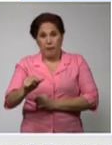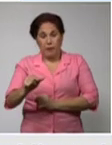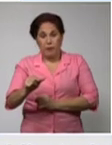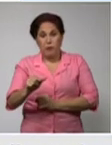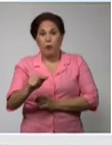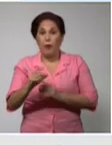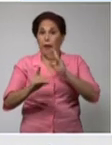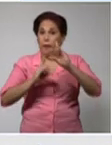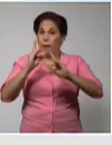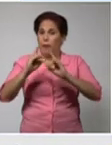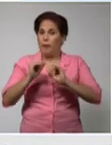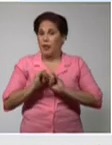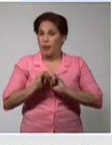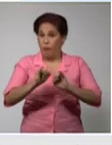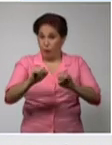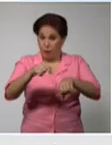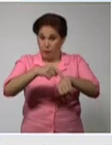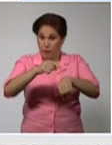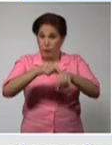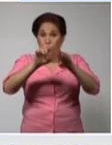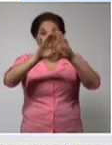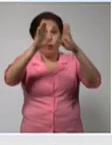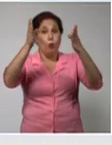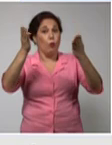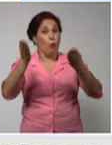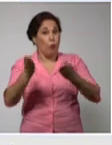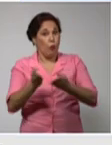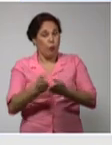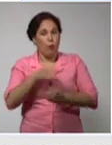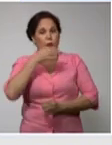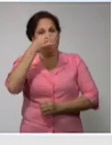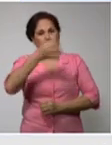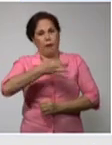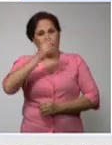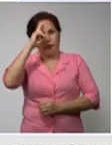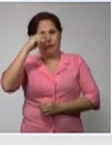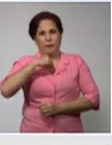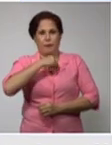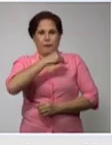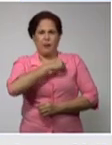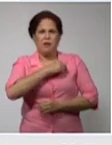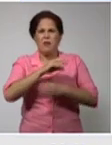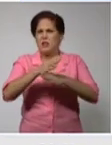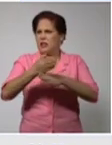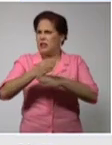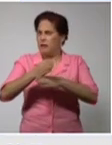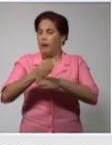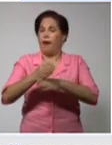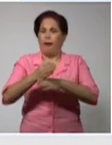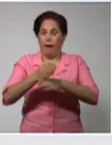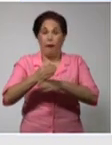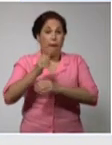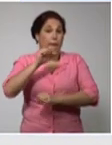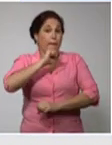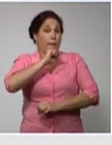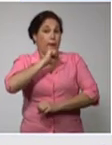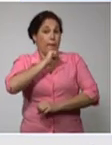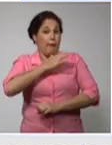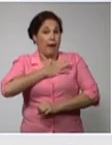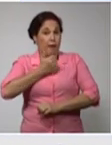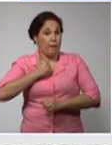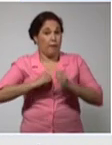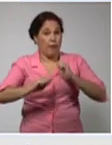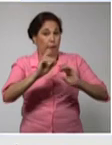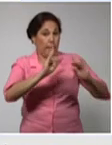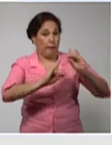se ha informado por ahora en el mundo indicaron medios locales ¿qué significa esto? bueno pues que la madre de la niña tenía